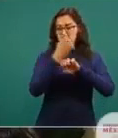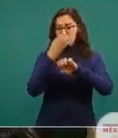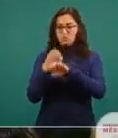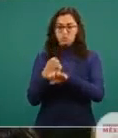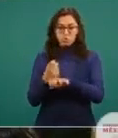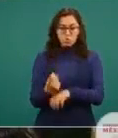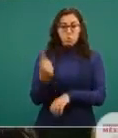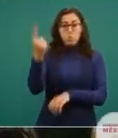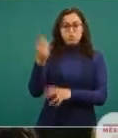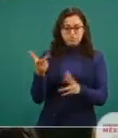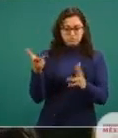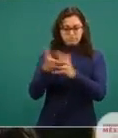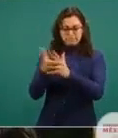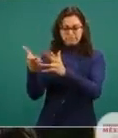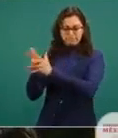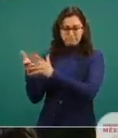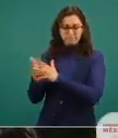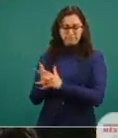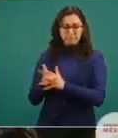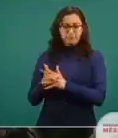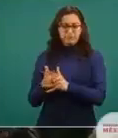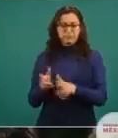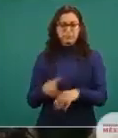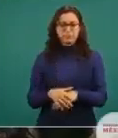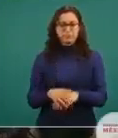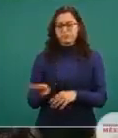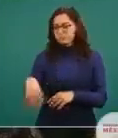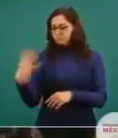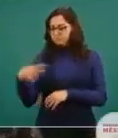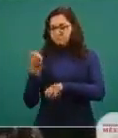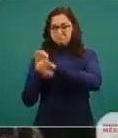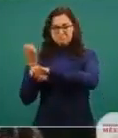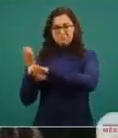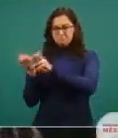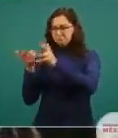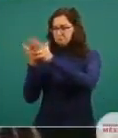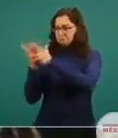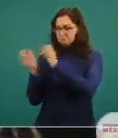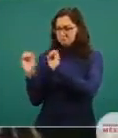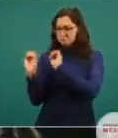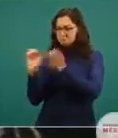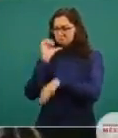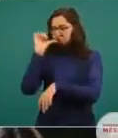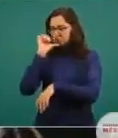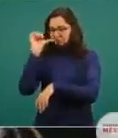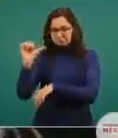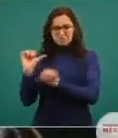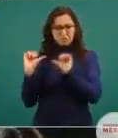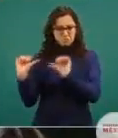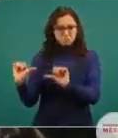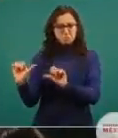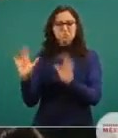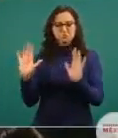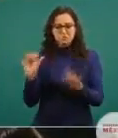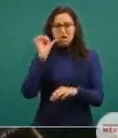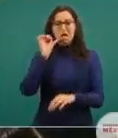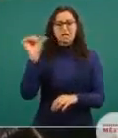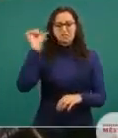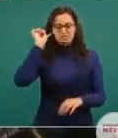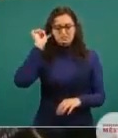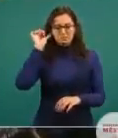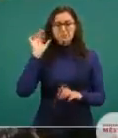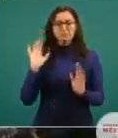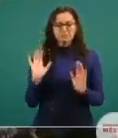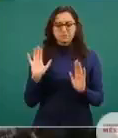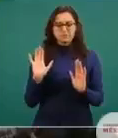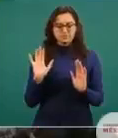En 14 no hubo homicidios, 14 estados de la República. Ayer, este